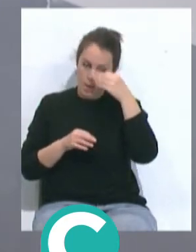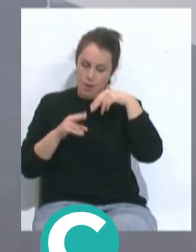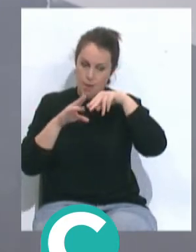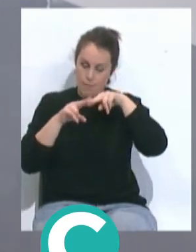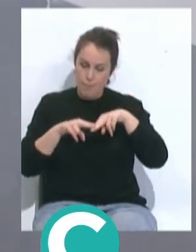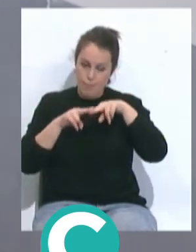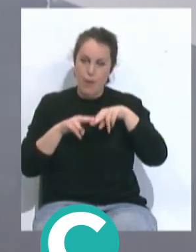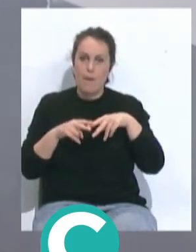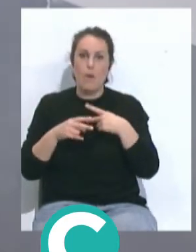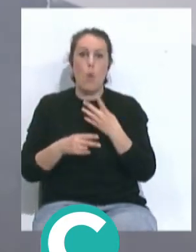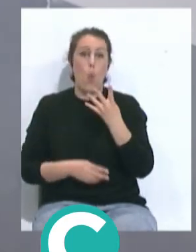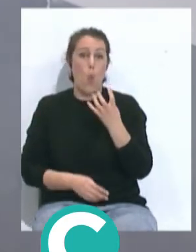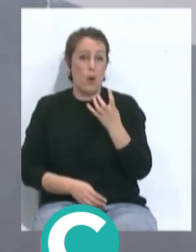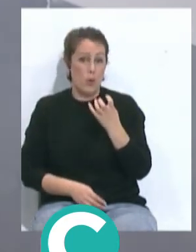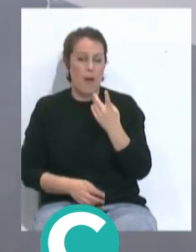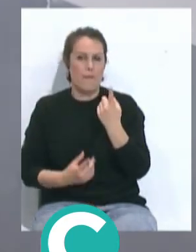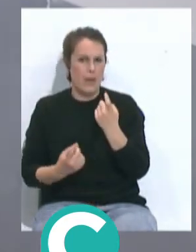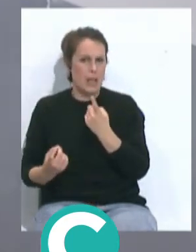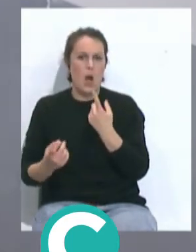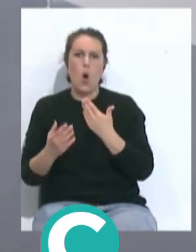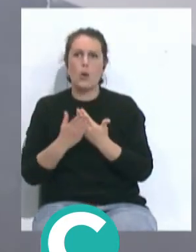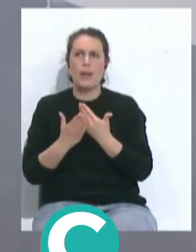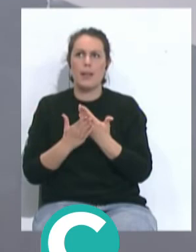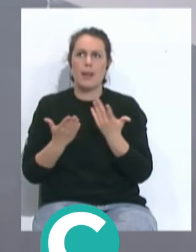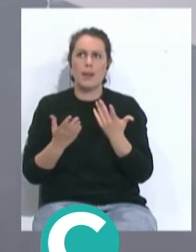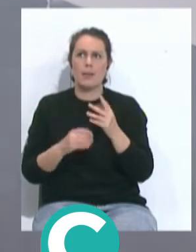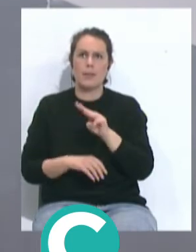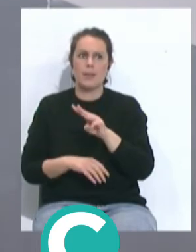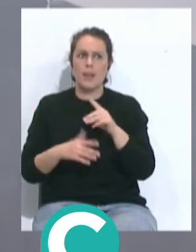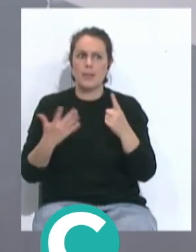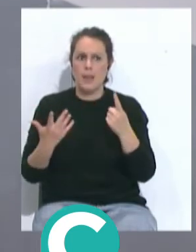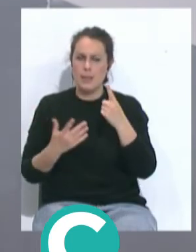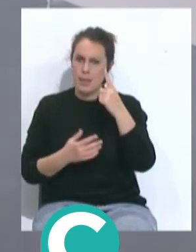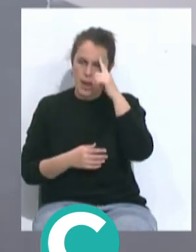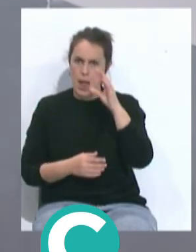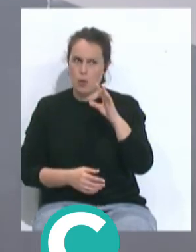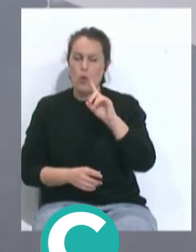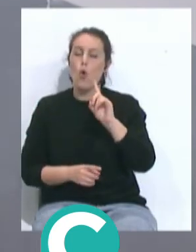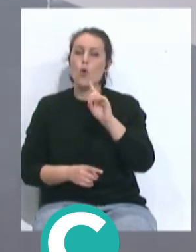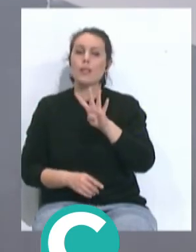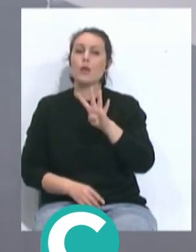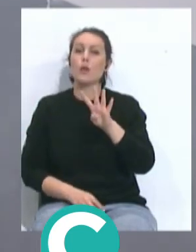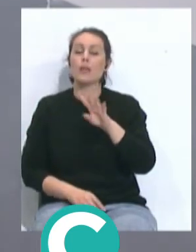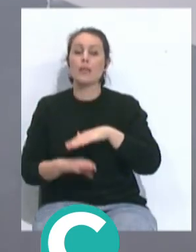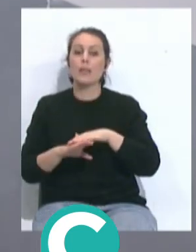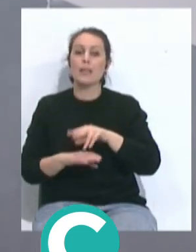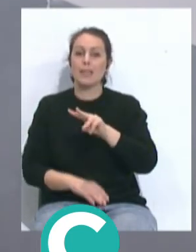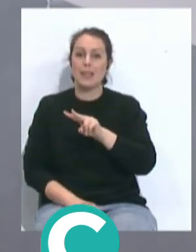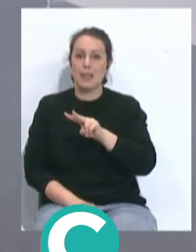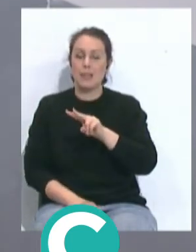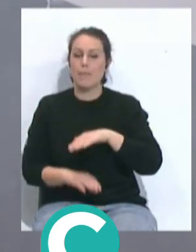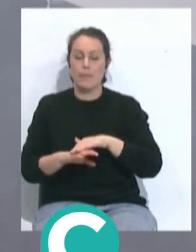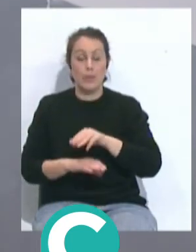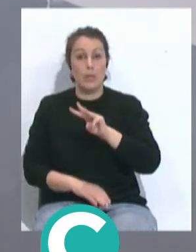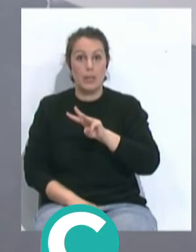a falta de cuatro jornadas, en la jornada son 36, creo que es, no, en la 34, se juega con el